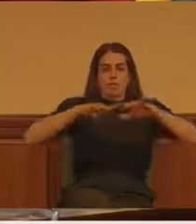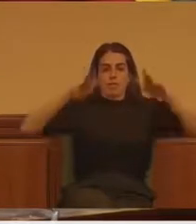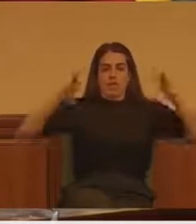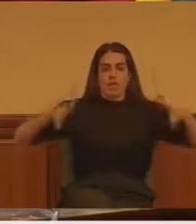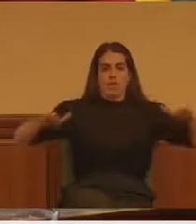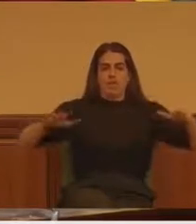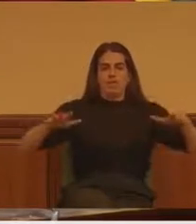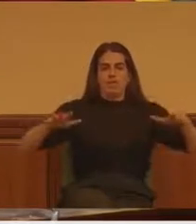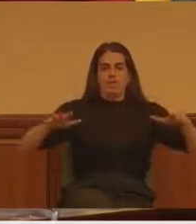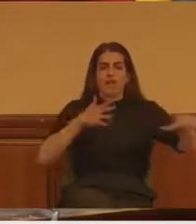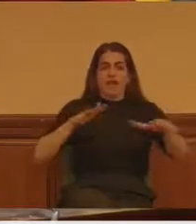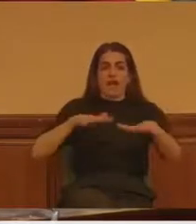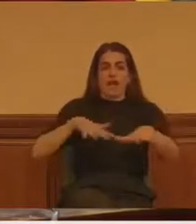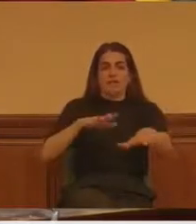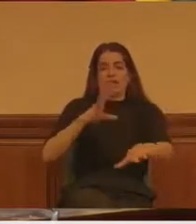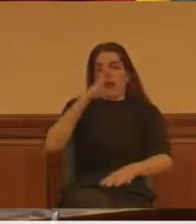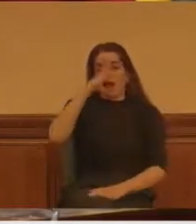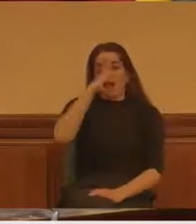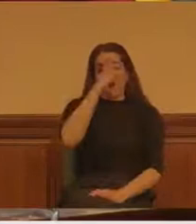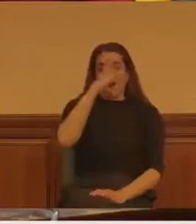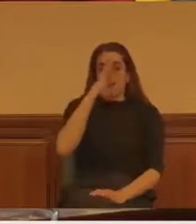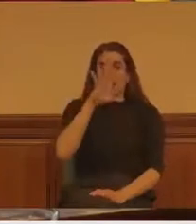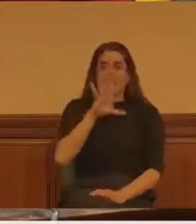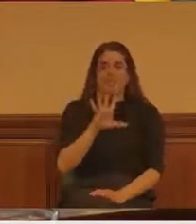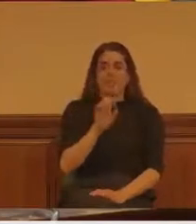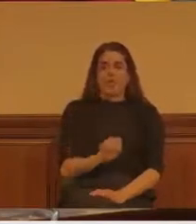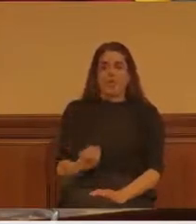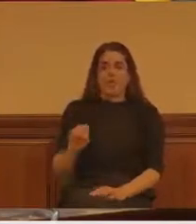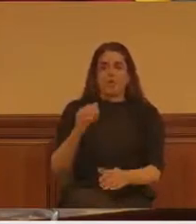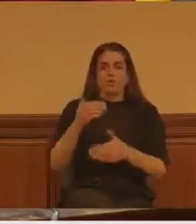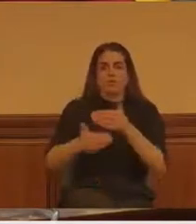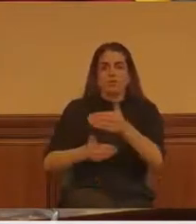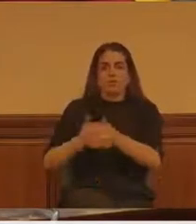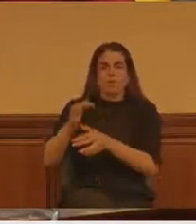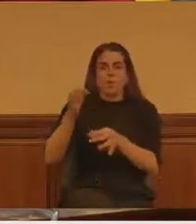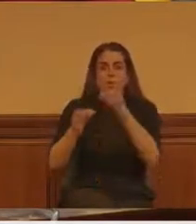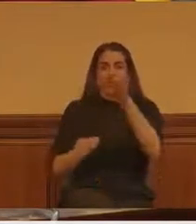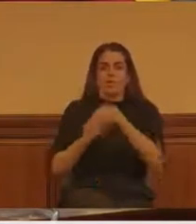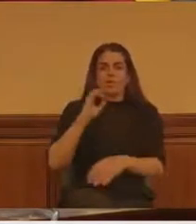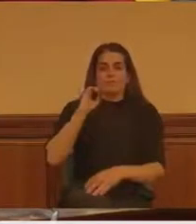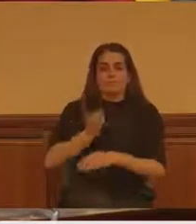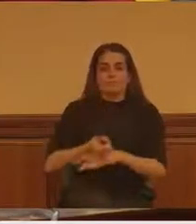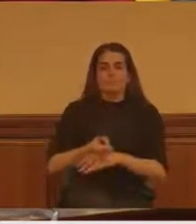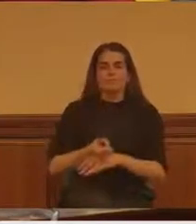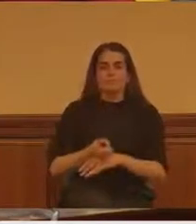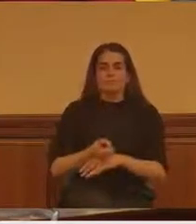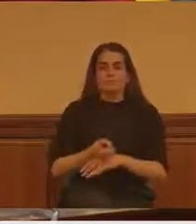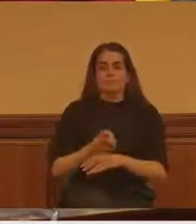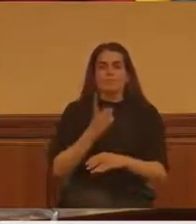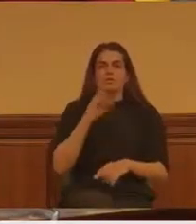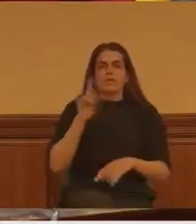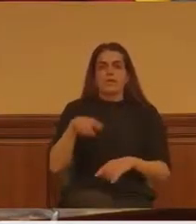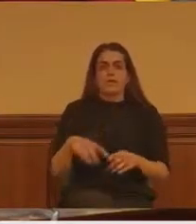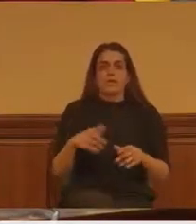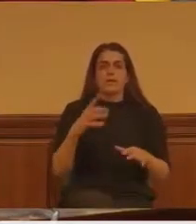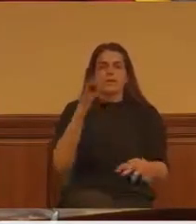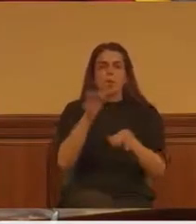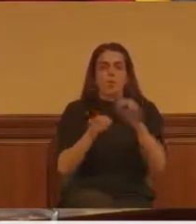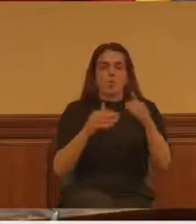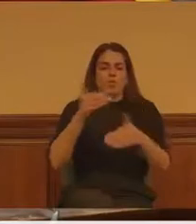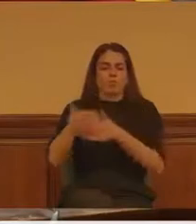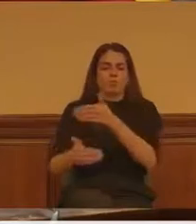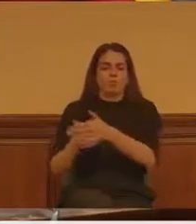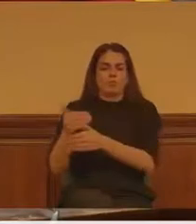Carnaval. Y han estado cinco años de procedimientos judiciales. Podríamos hablar del calvario judicial que tuvo que atravesar el